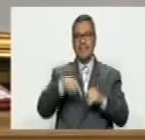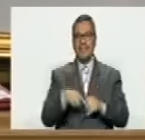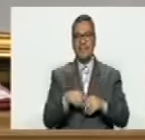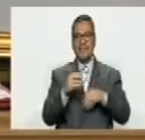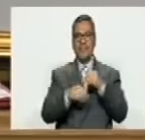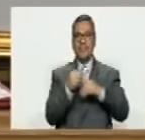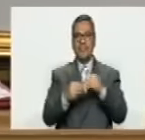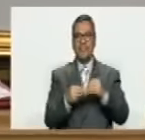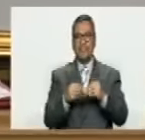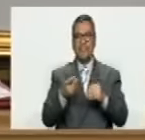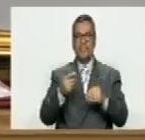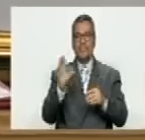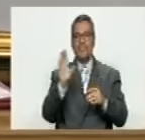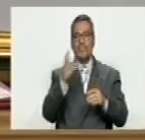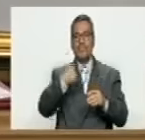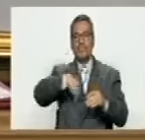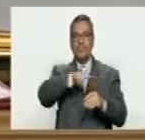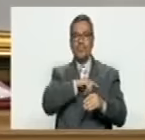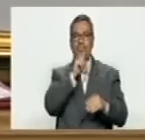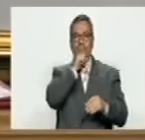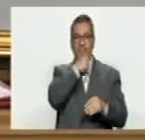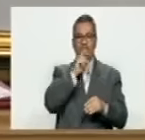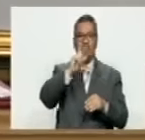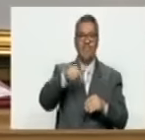Y quedamos los viejos y las jóvenes.